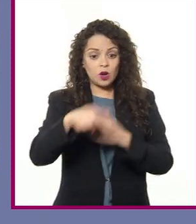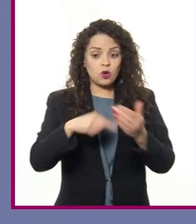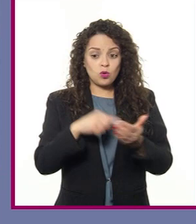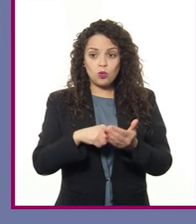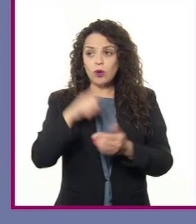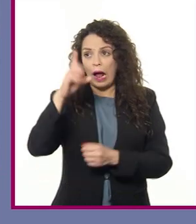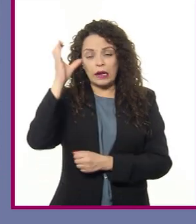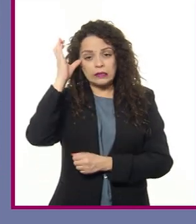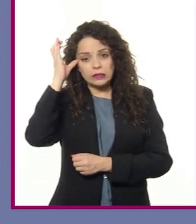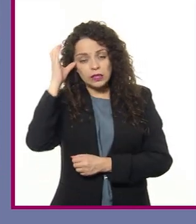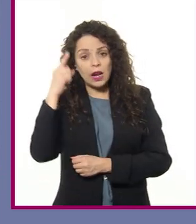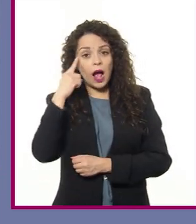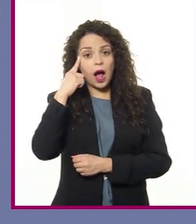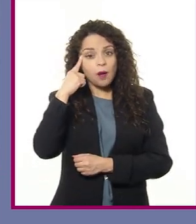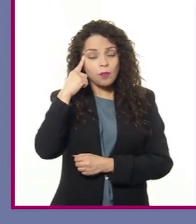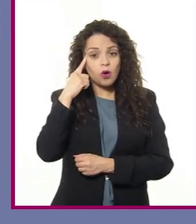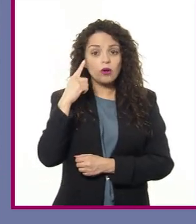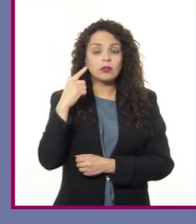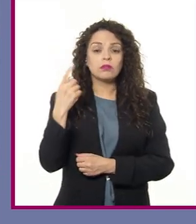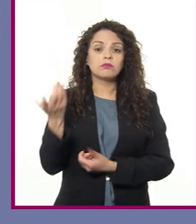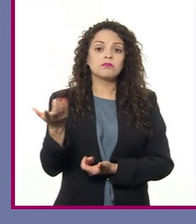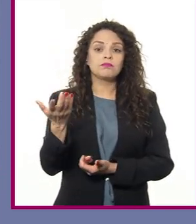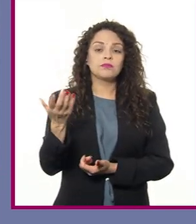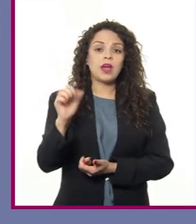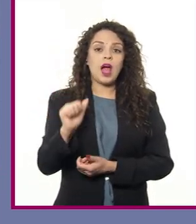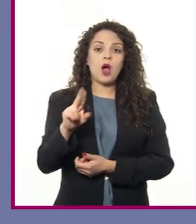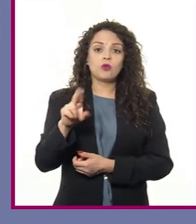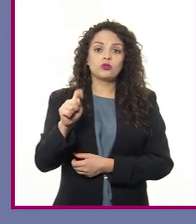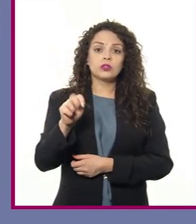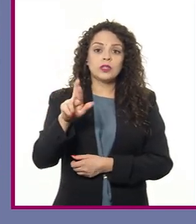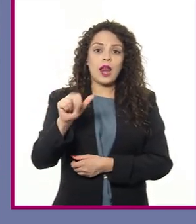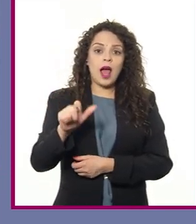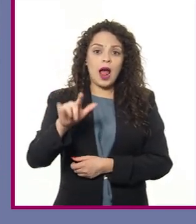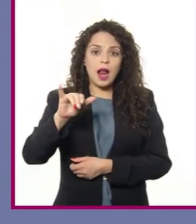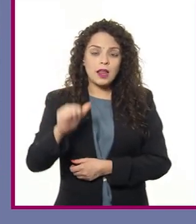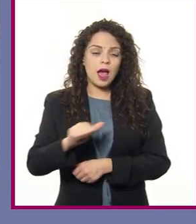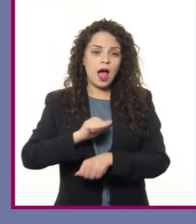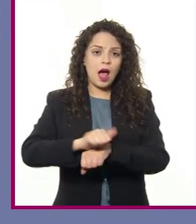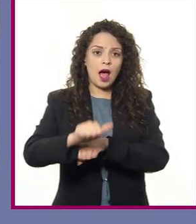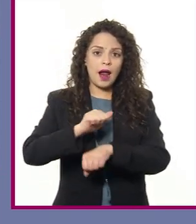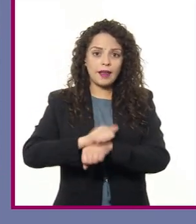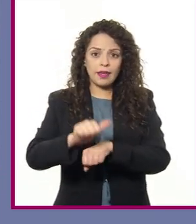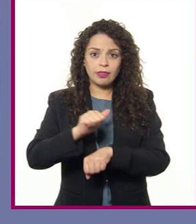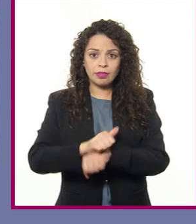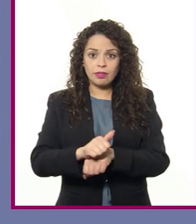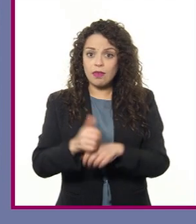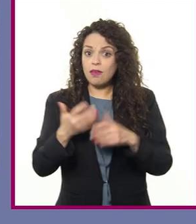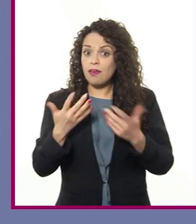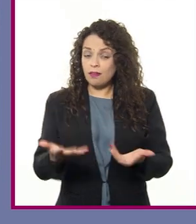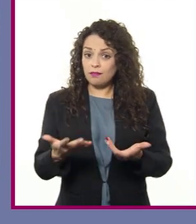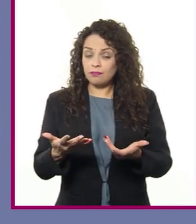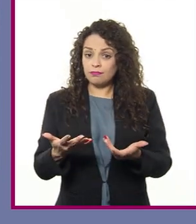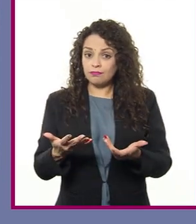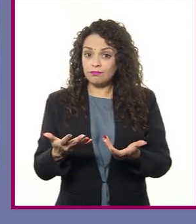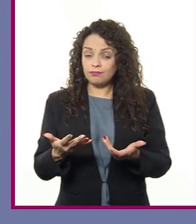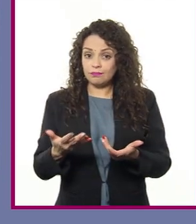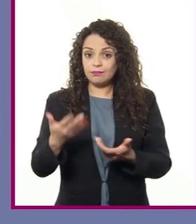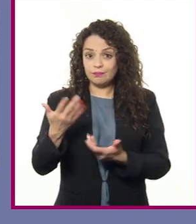de China, de Japón, en Australia, en Argentina, donde también hay zonas templadas. Esos suelos son